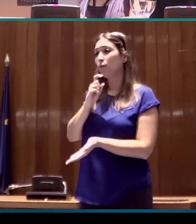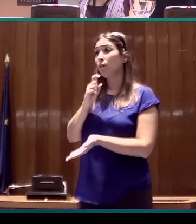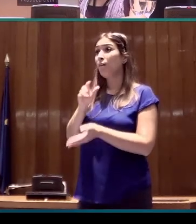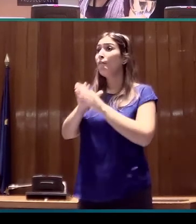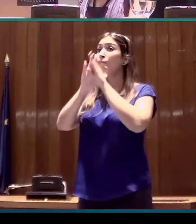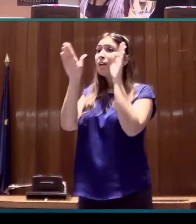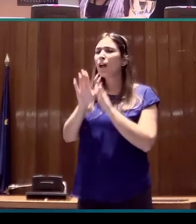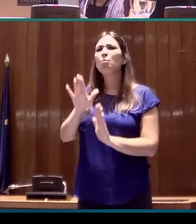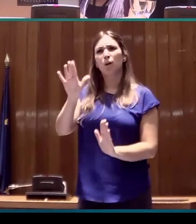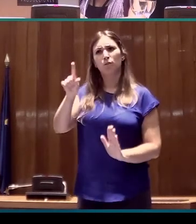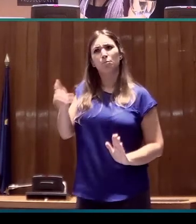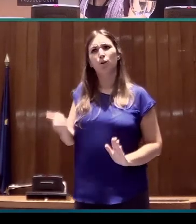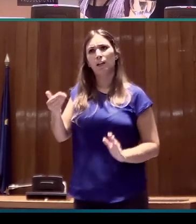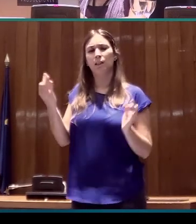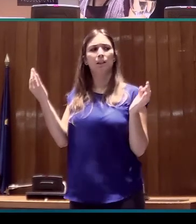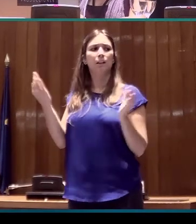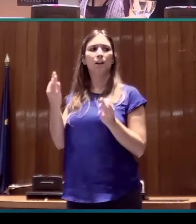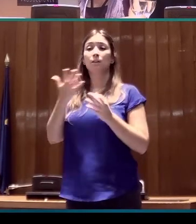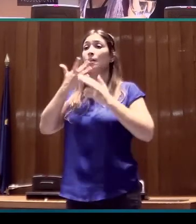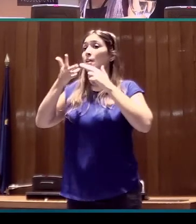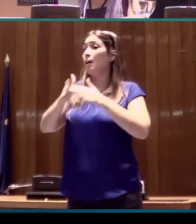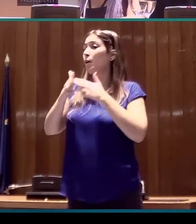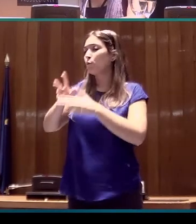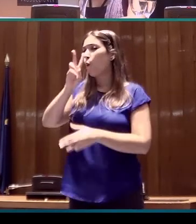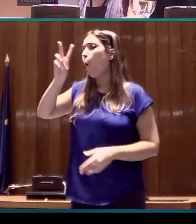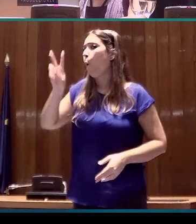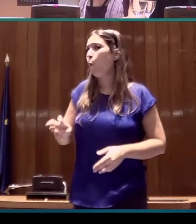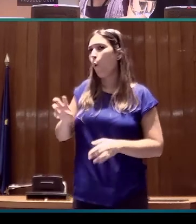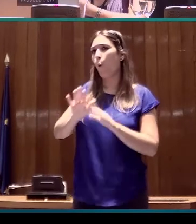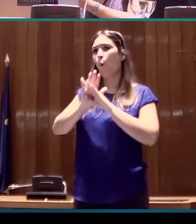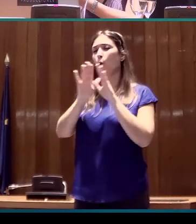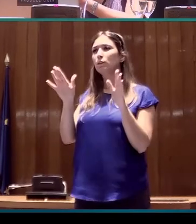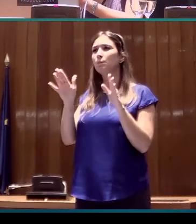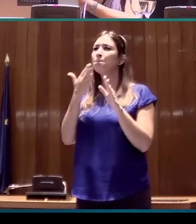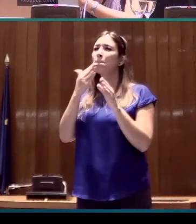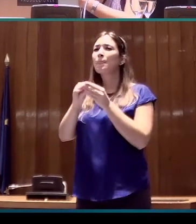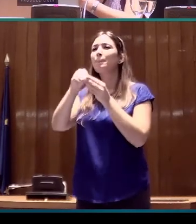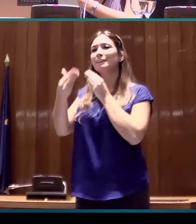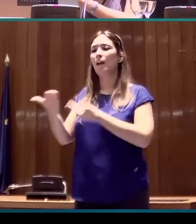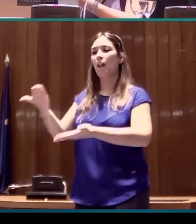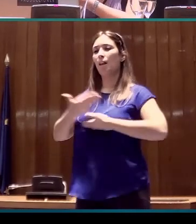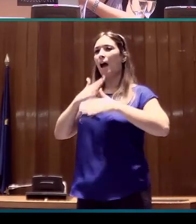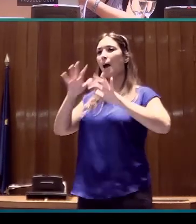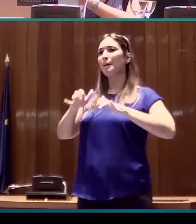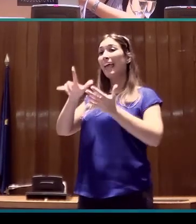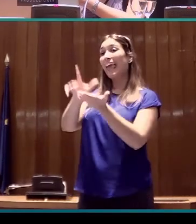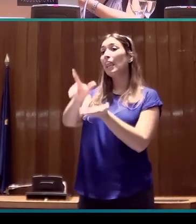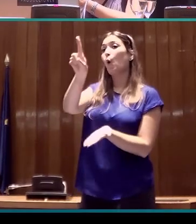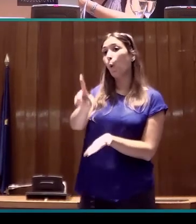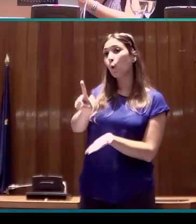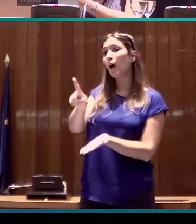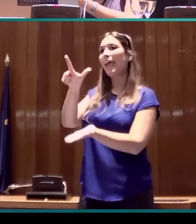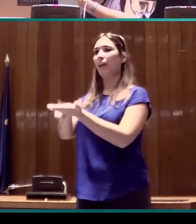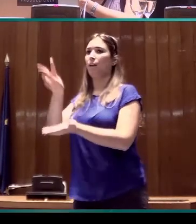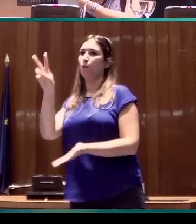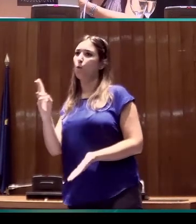importante, es también una herramienta muy útil como material de aprendizaje de lengua 1 y de lengua